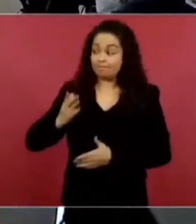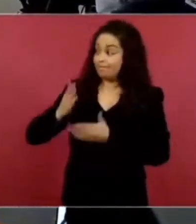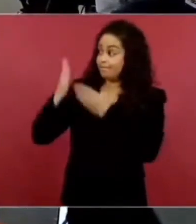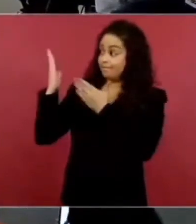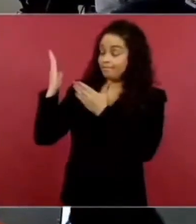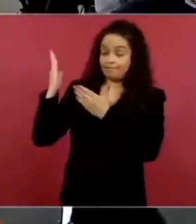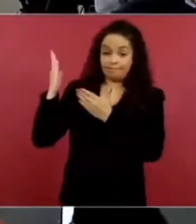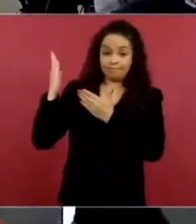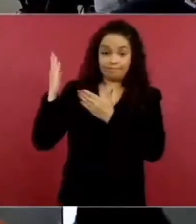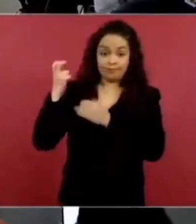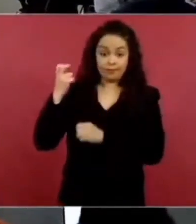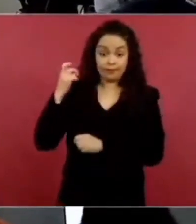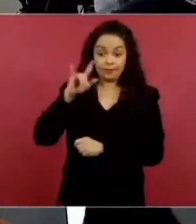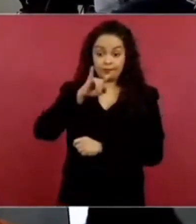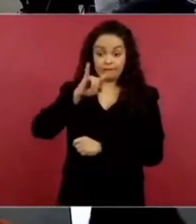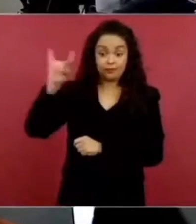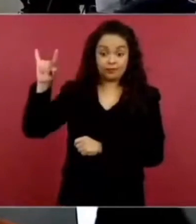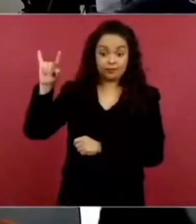no existían